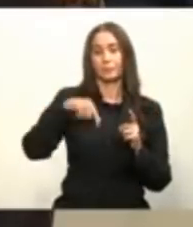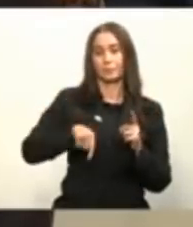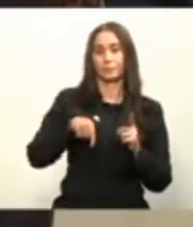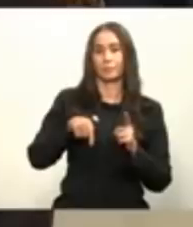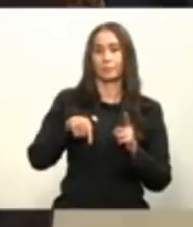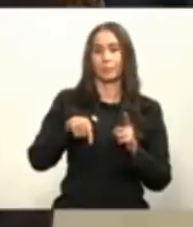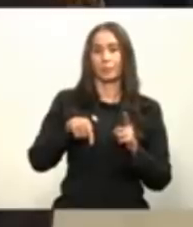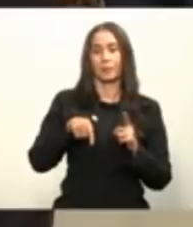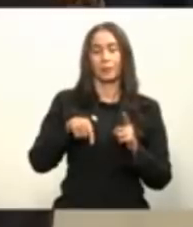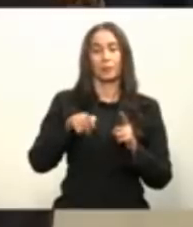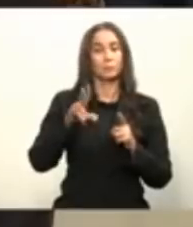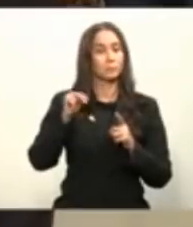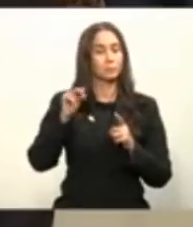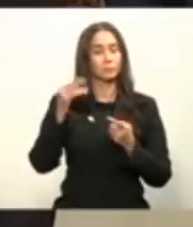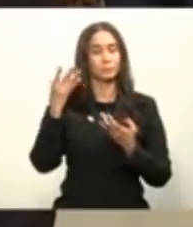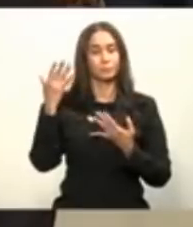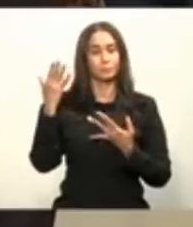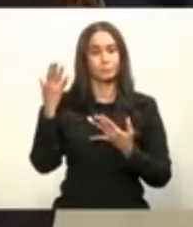y no llegaron